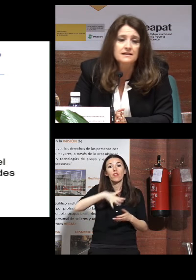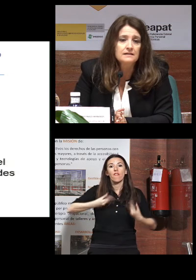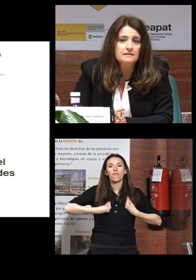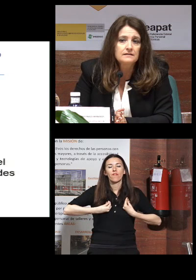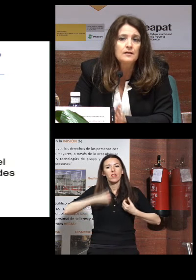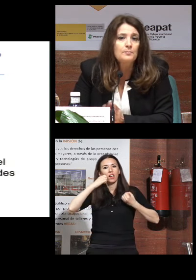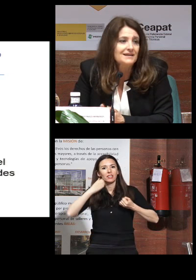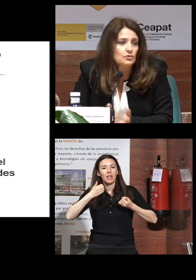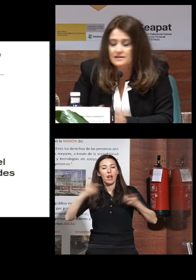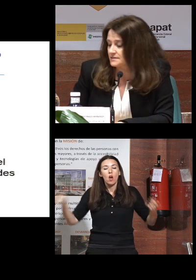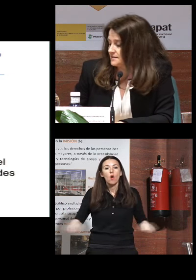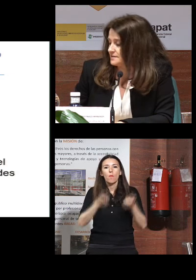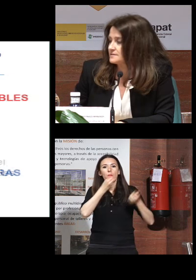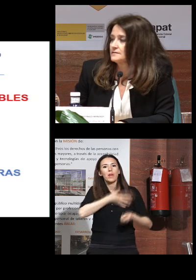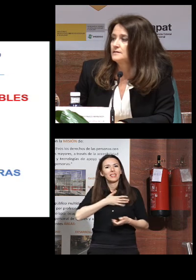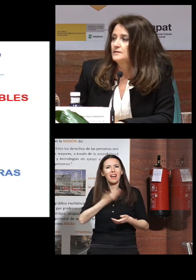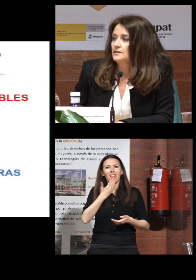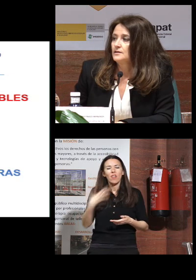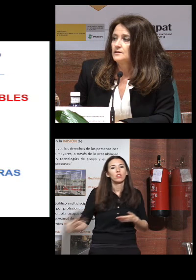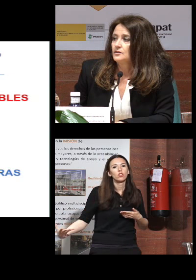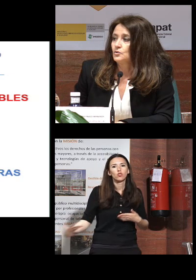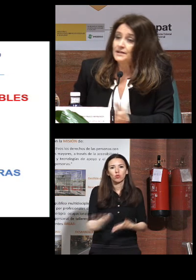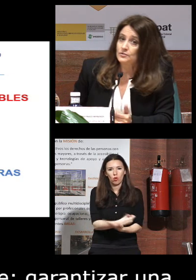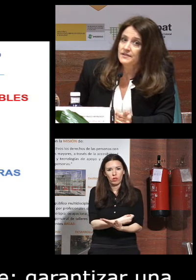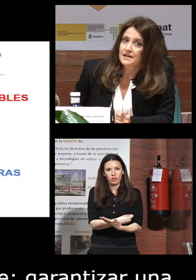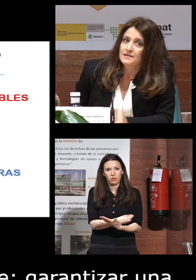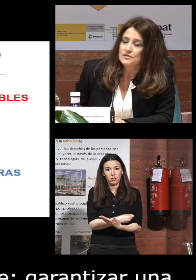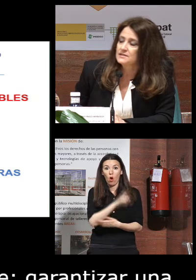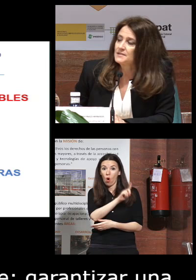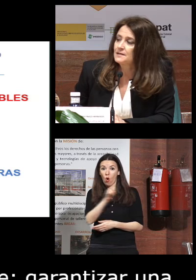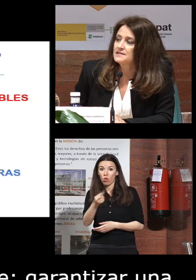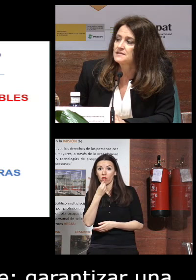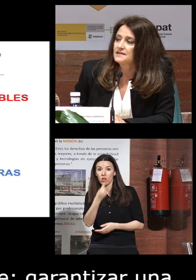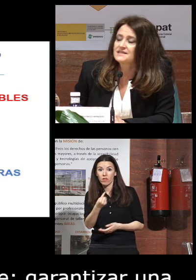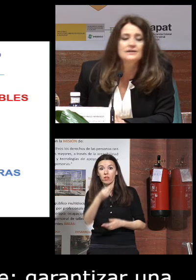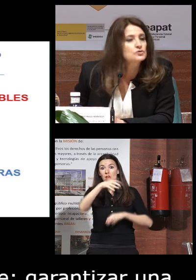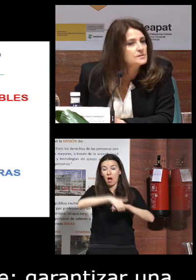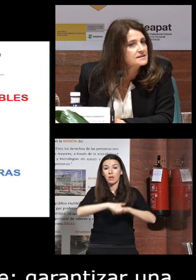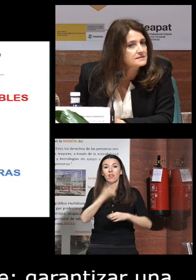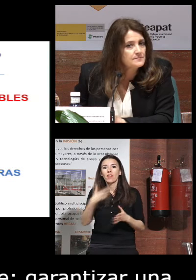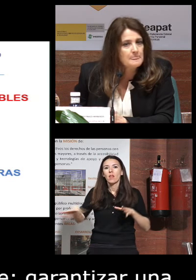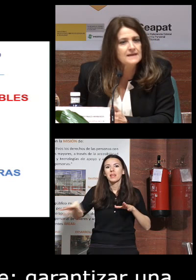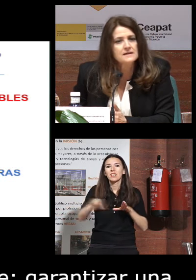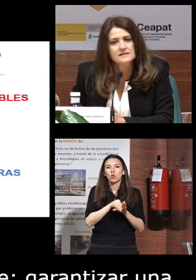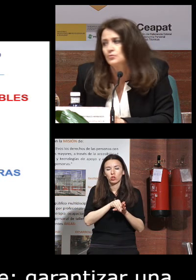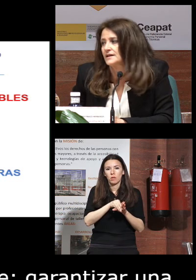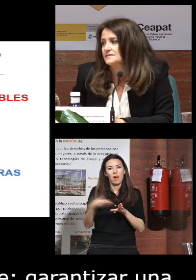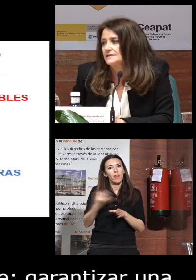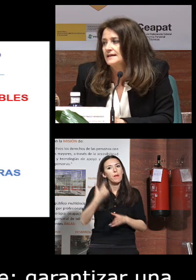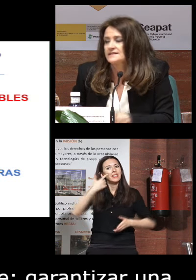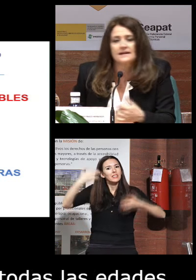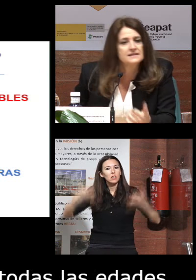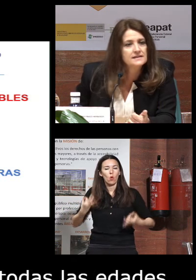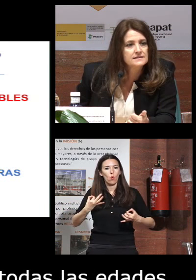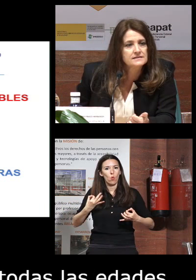el bienestar para todas las edades o en el 11 que habla de ciudades amigables dice que sean inclusivas que sean seguras